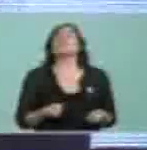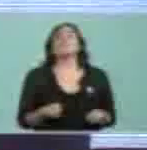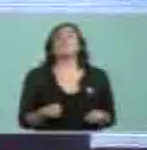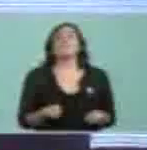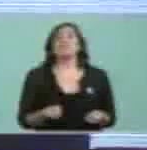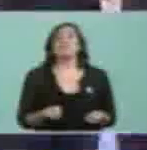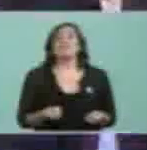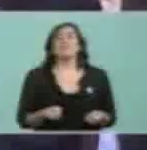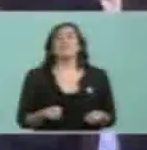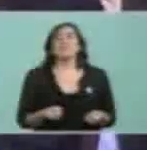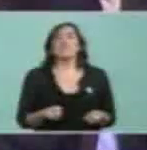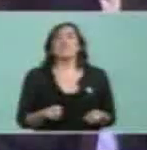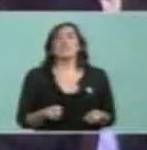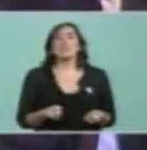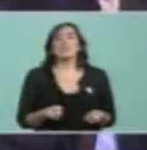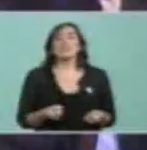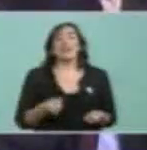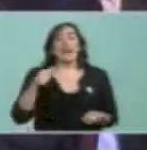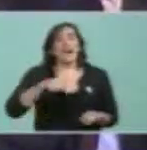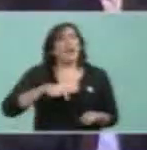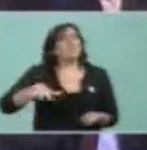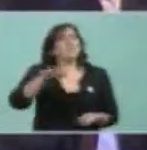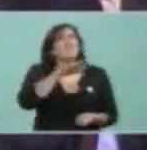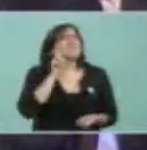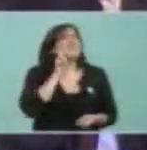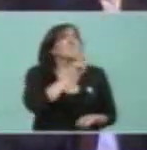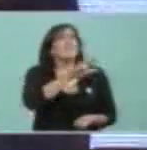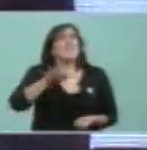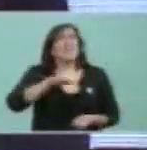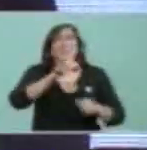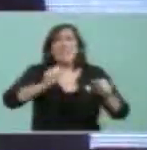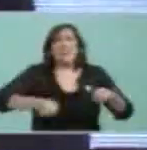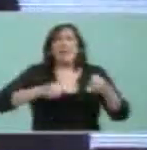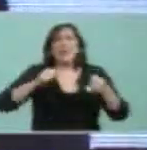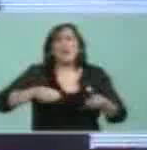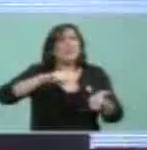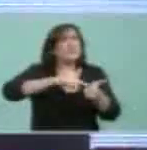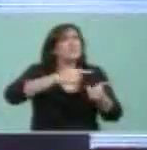que está hermosísima,